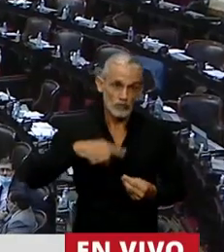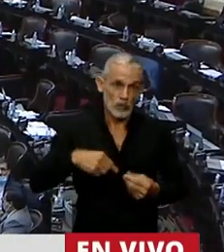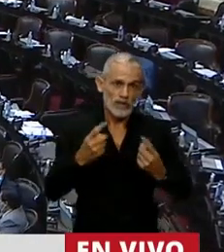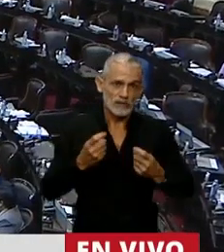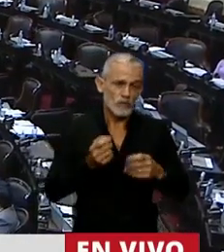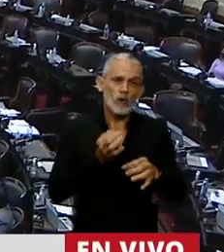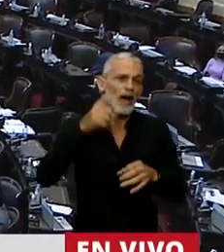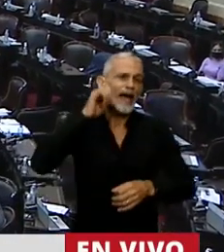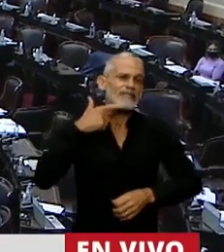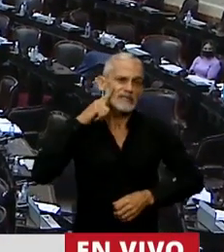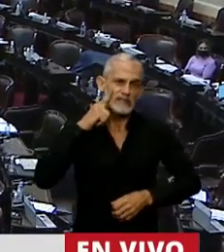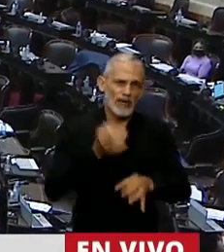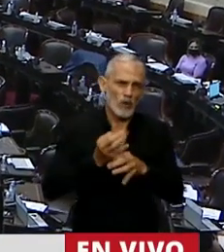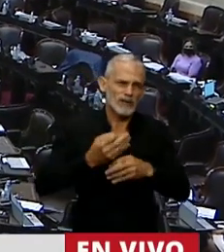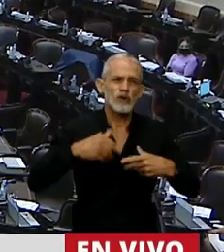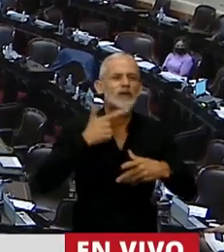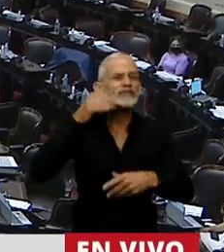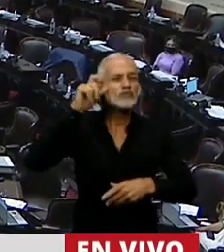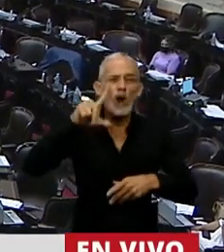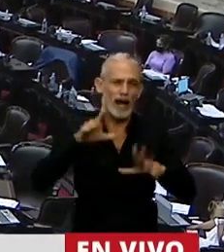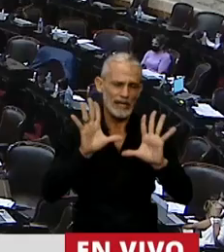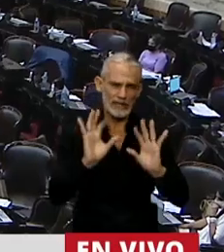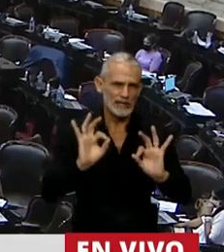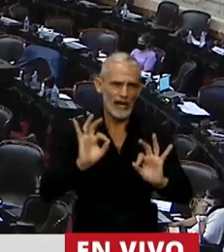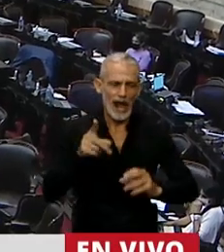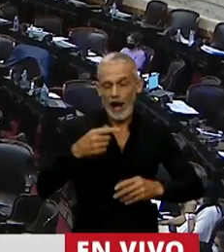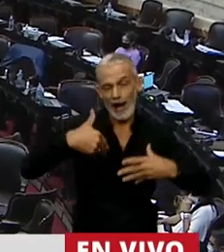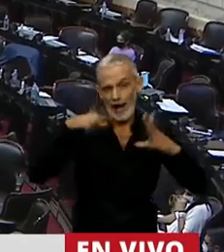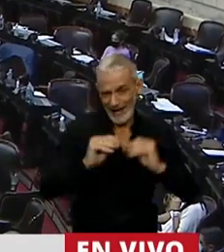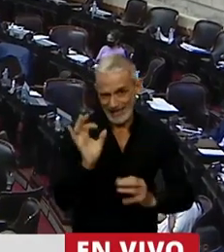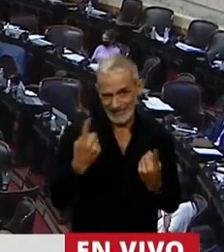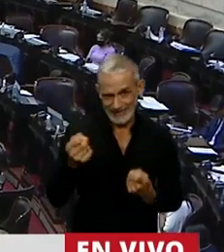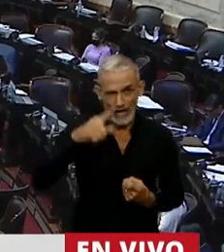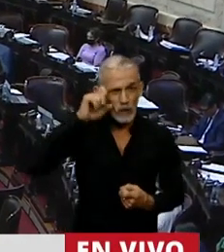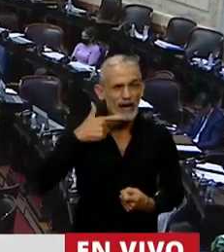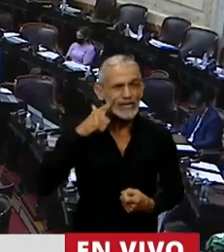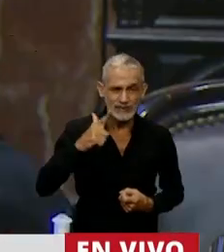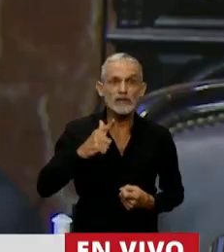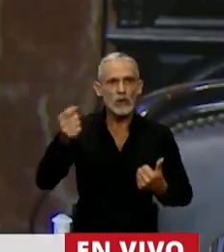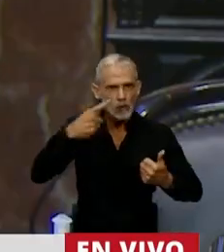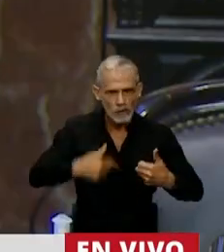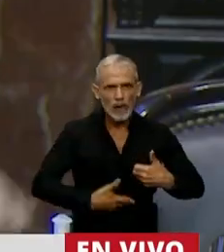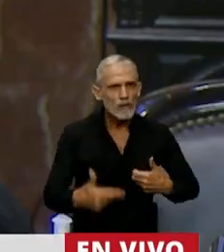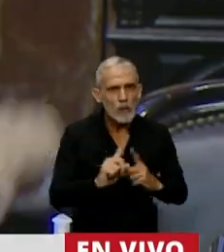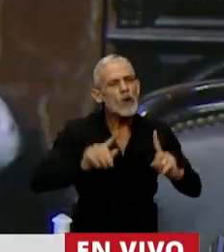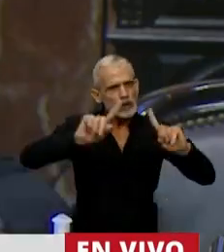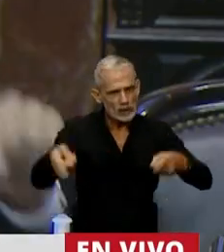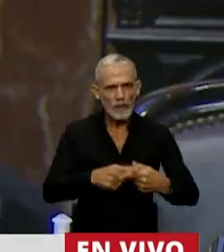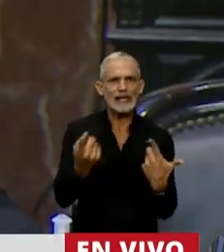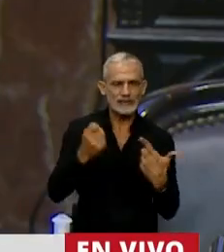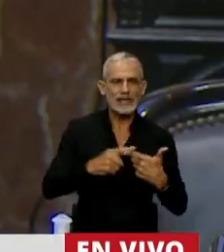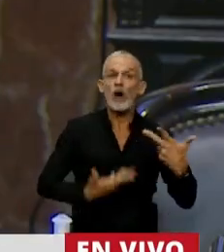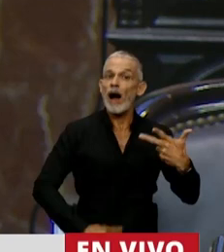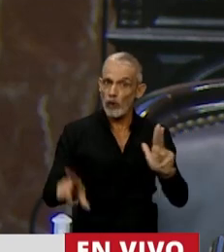educación sexual integral, precisamente, sí. Necesitamos anticonceptivos y necesitamos